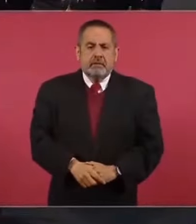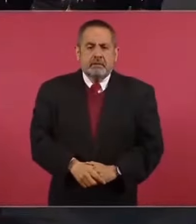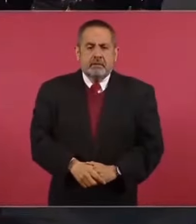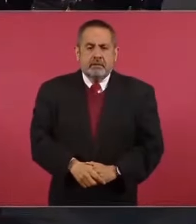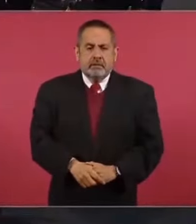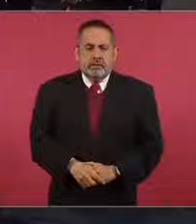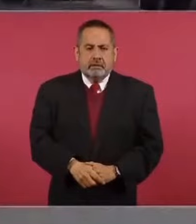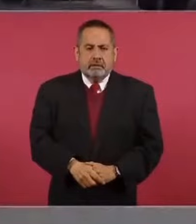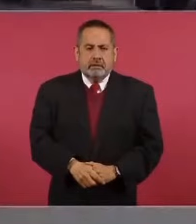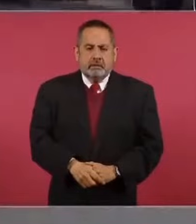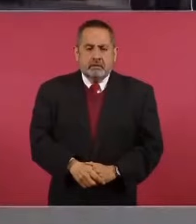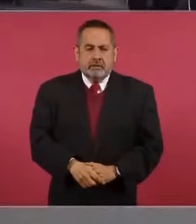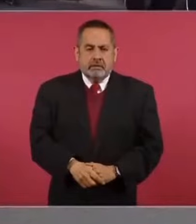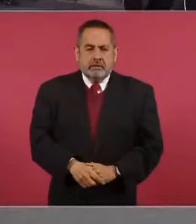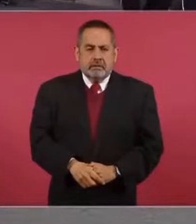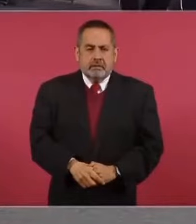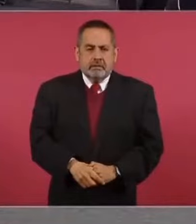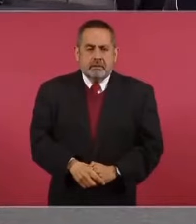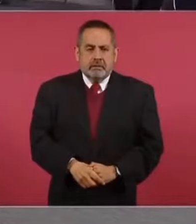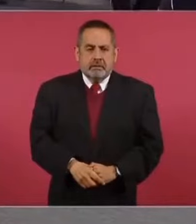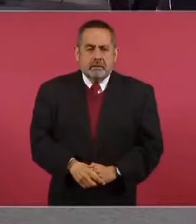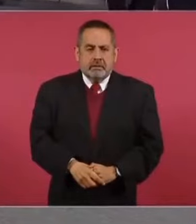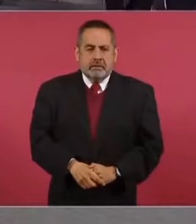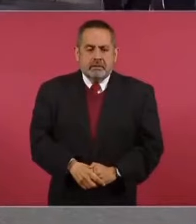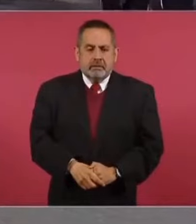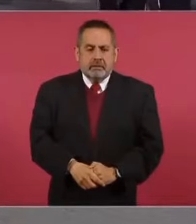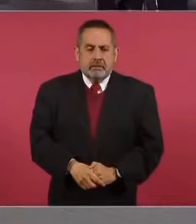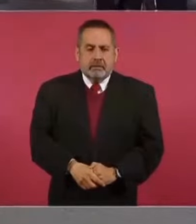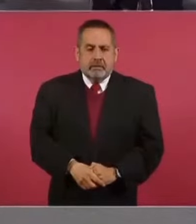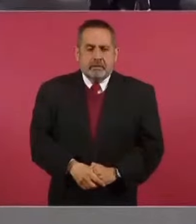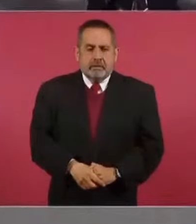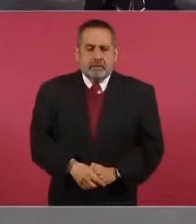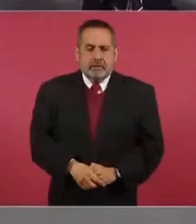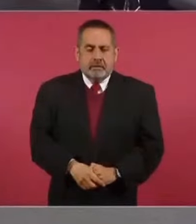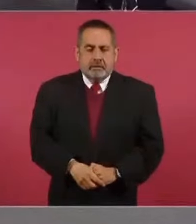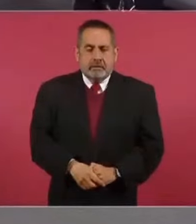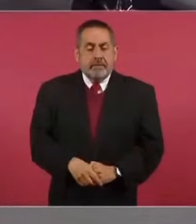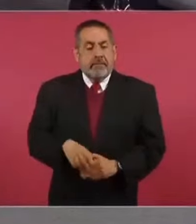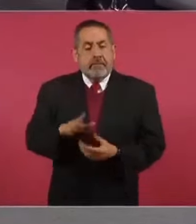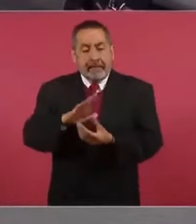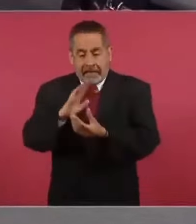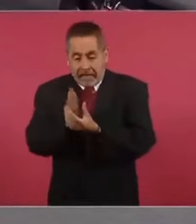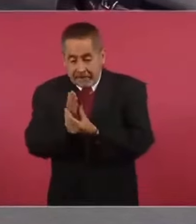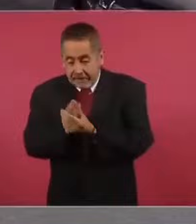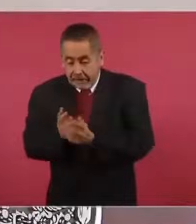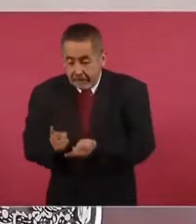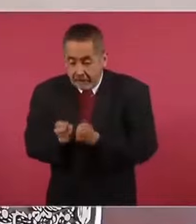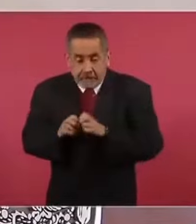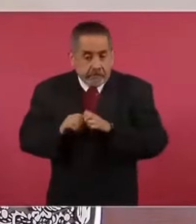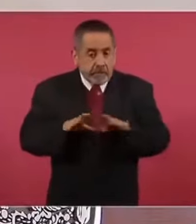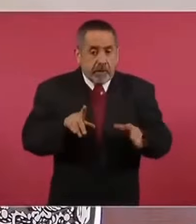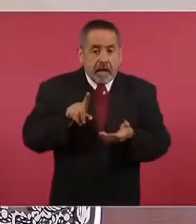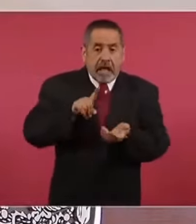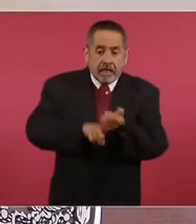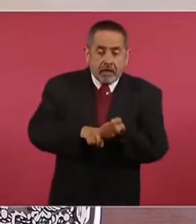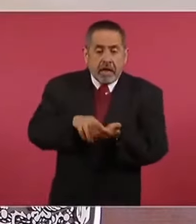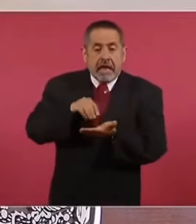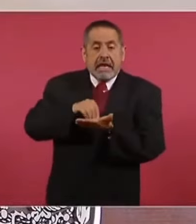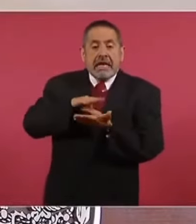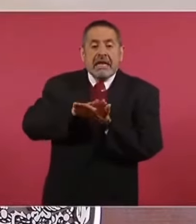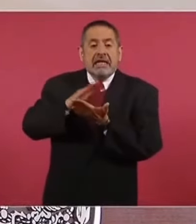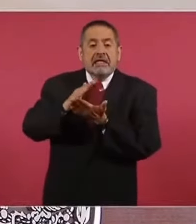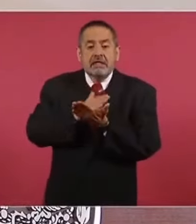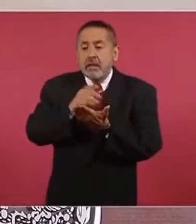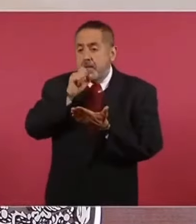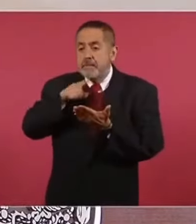pasaporte y también de que se decían del INE, Jesús? Las carpetas que fueron vulneradas son los registros que